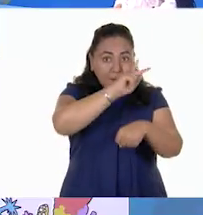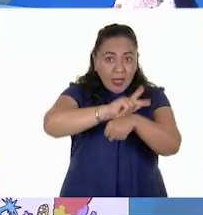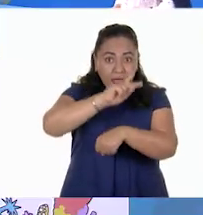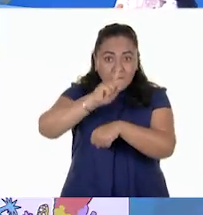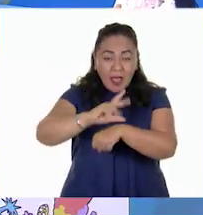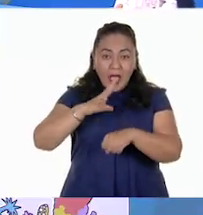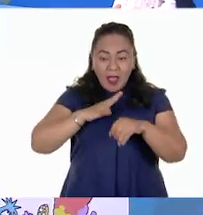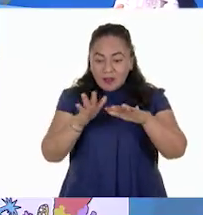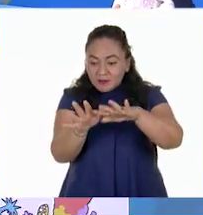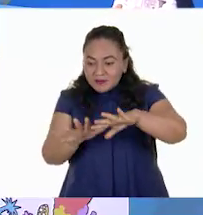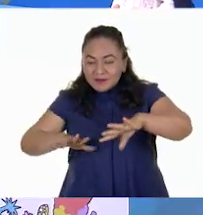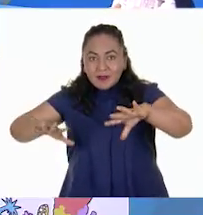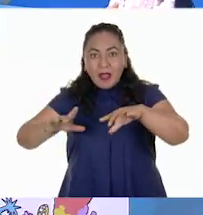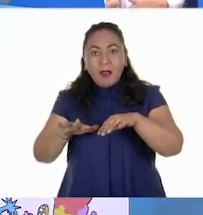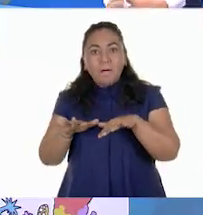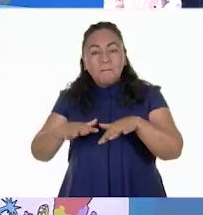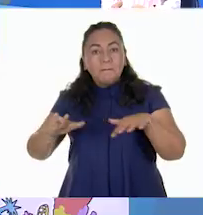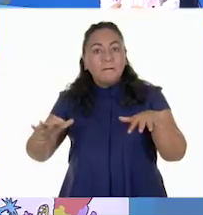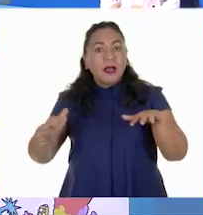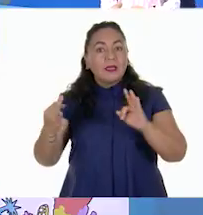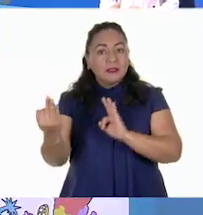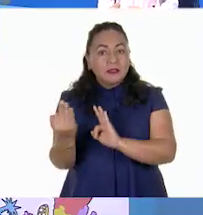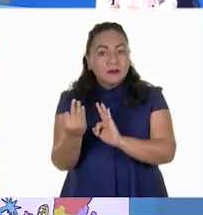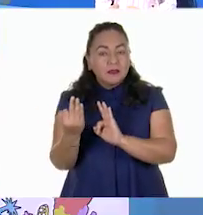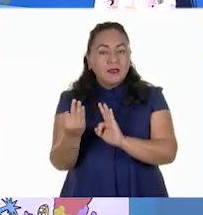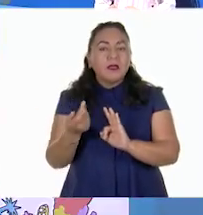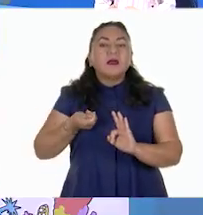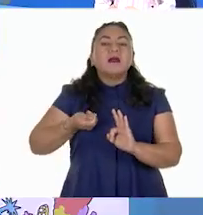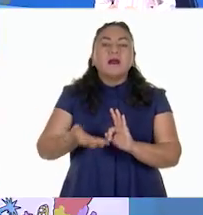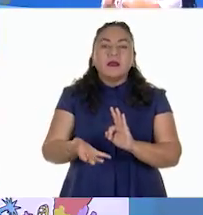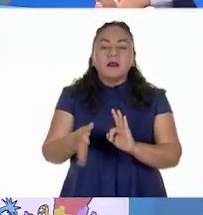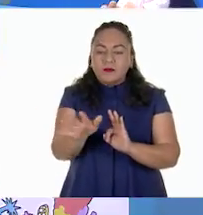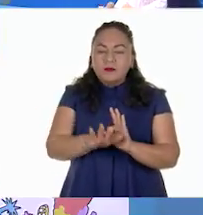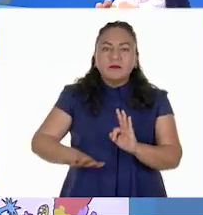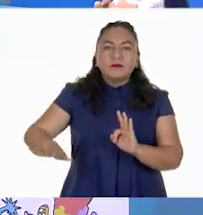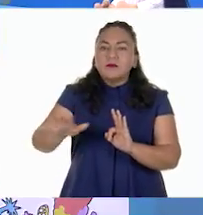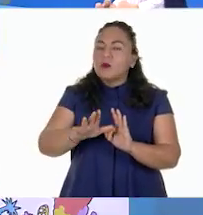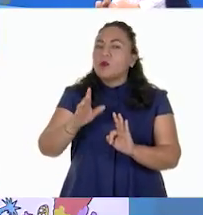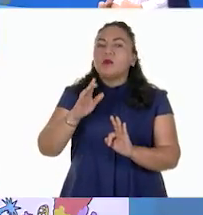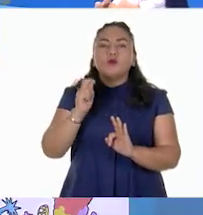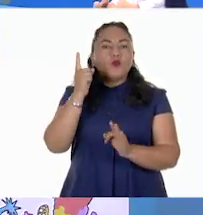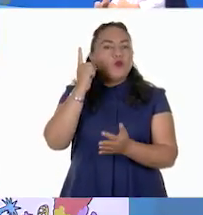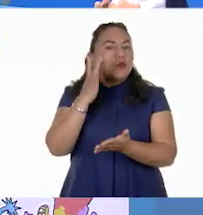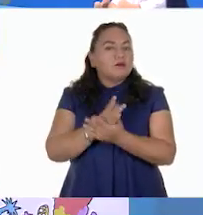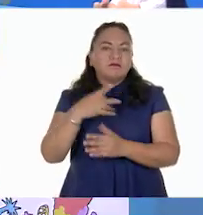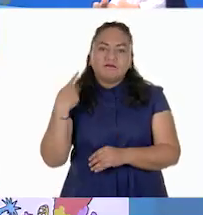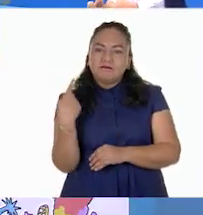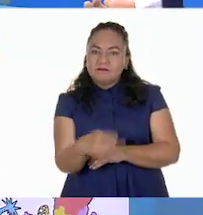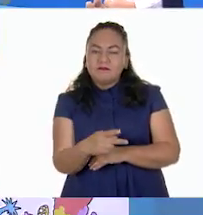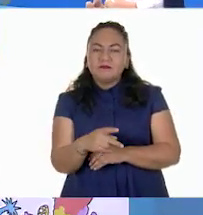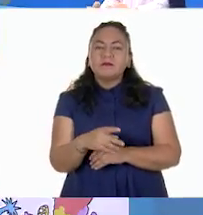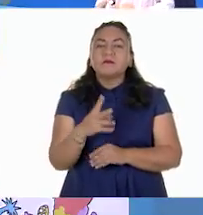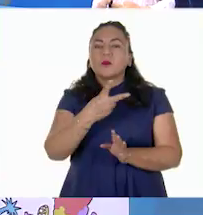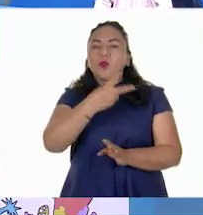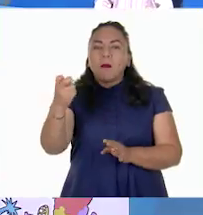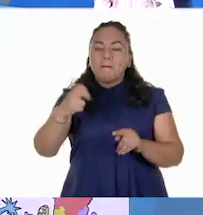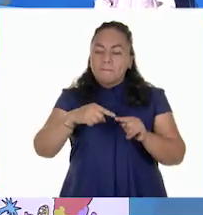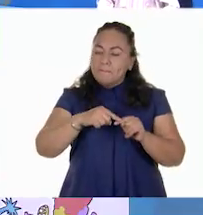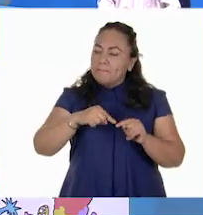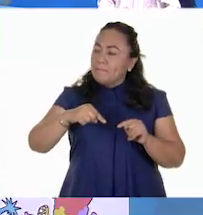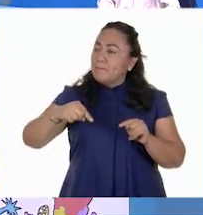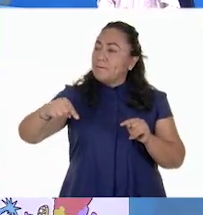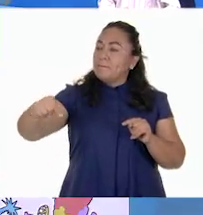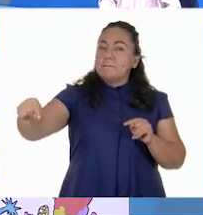costa pueden desarrollar la pesca en lo que se denomina zona exclusiva. que es de 200 millas